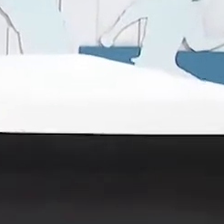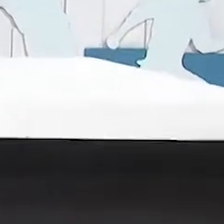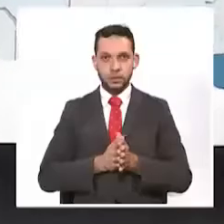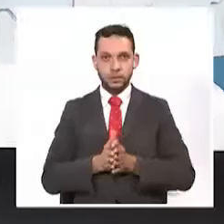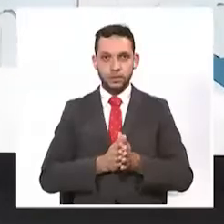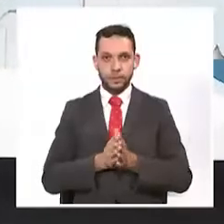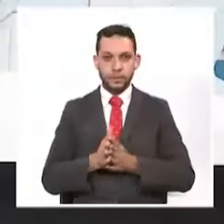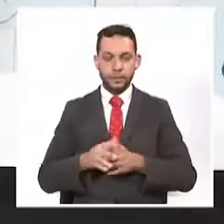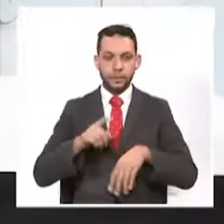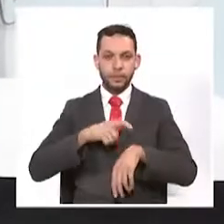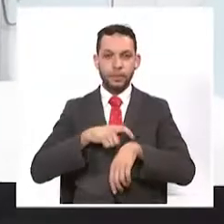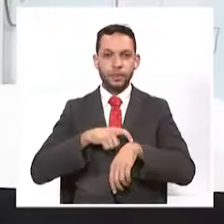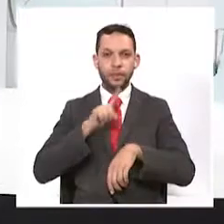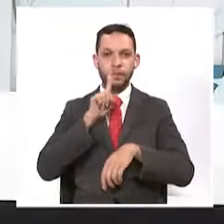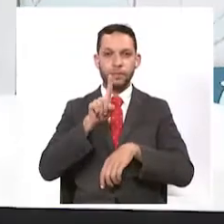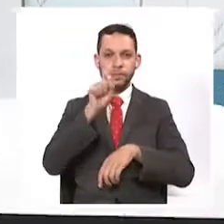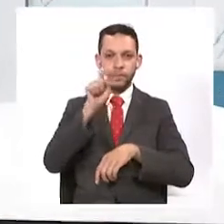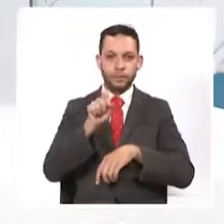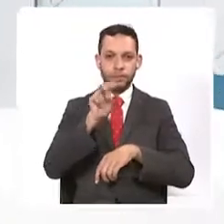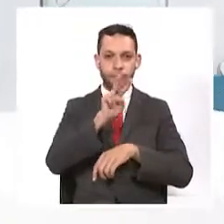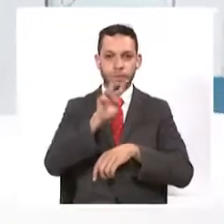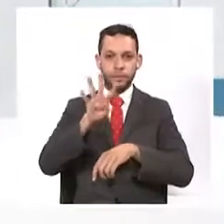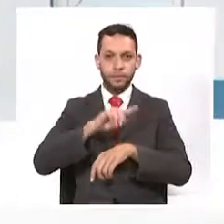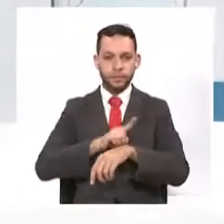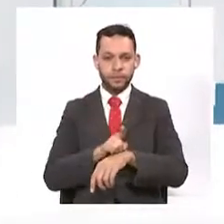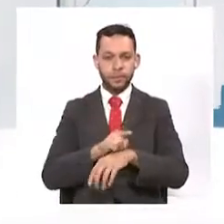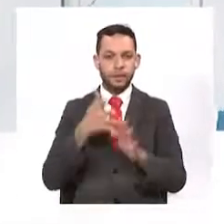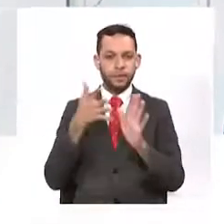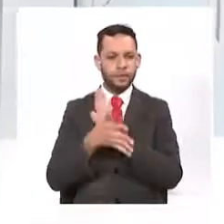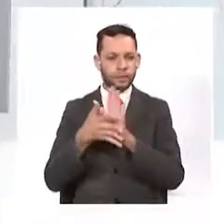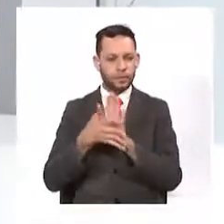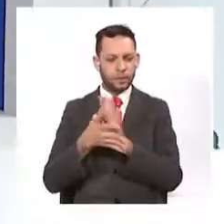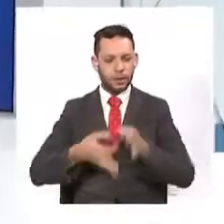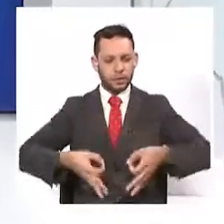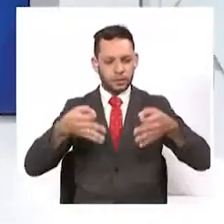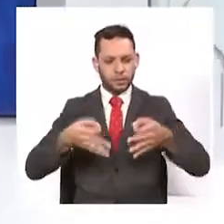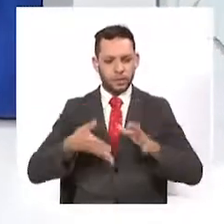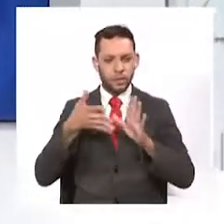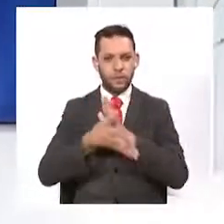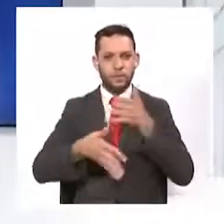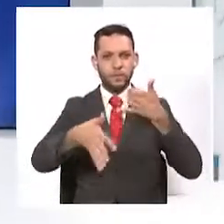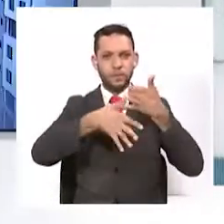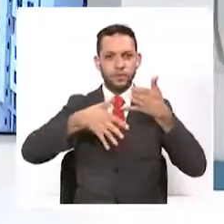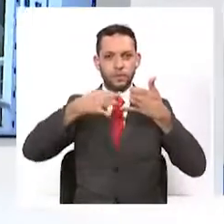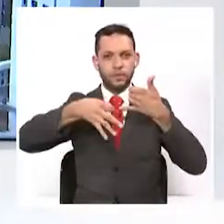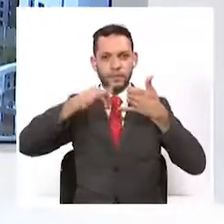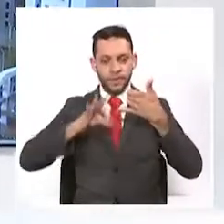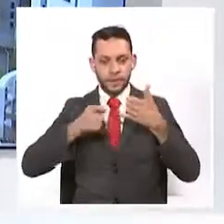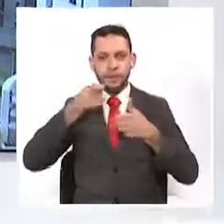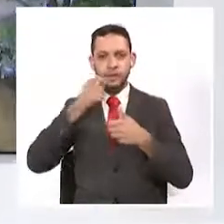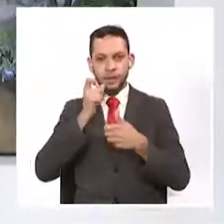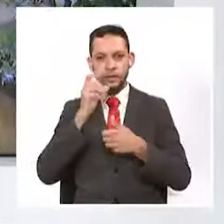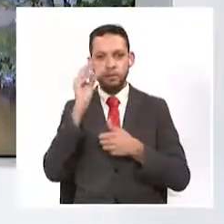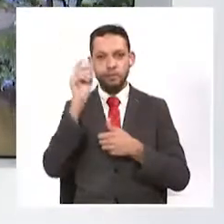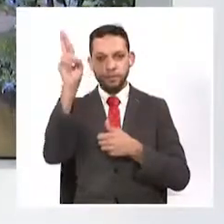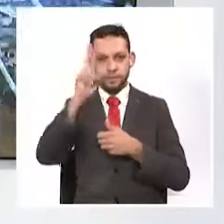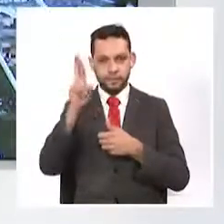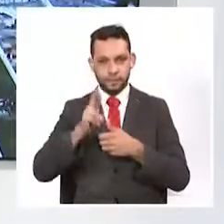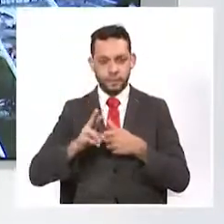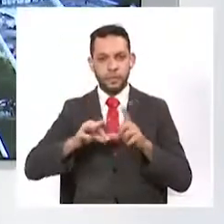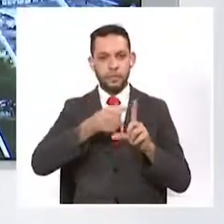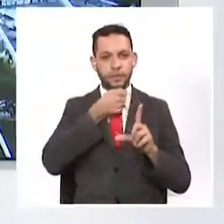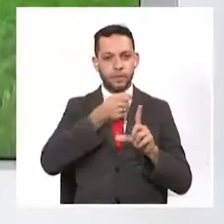Es la una de la tarde, 25 minutos. Continuamos con más información de Caldas Quindío y Risaralda en Telecafé Noticias del fin de semana.